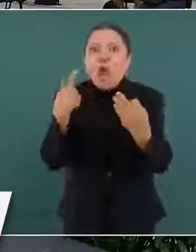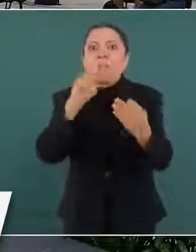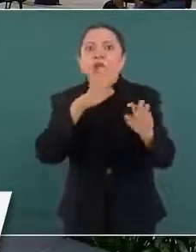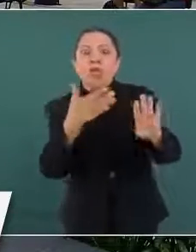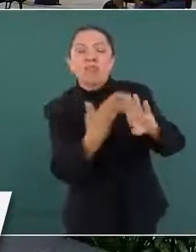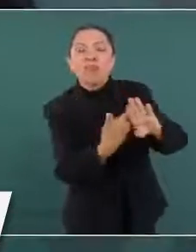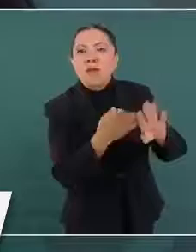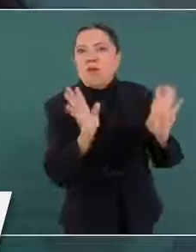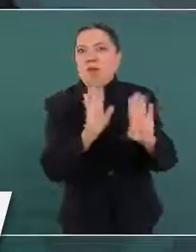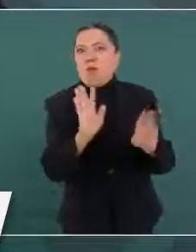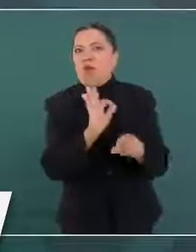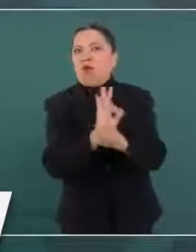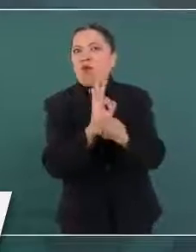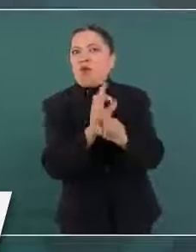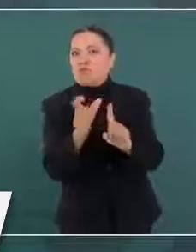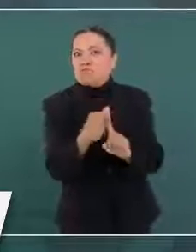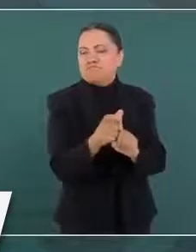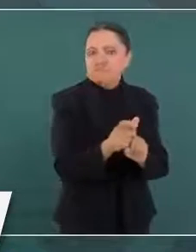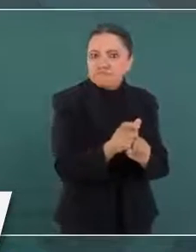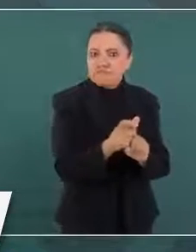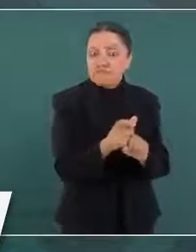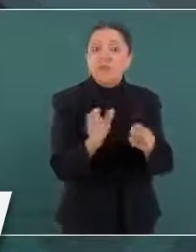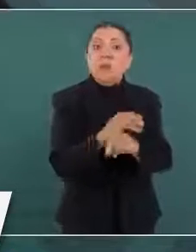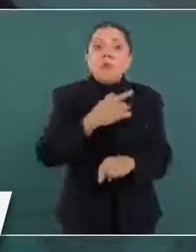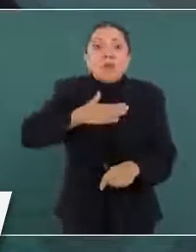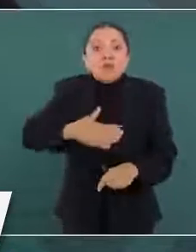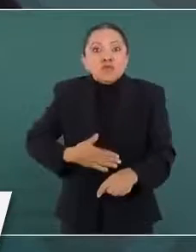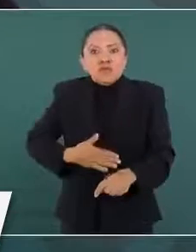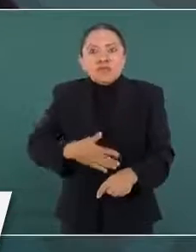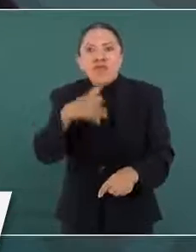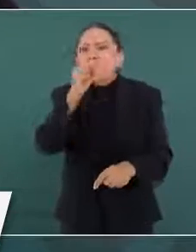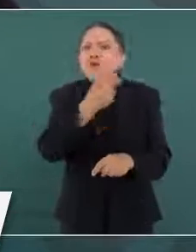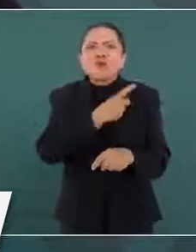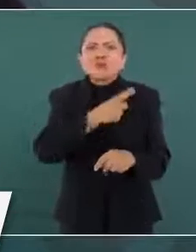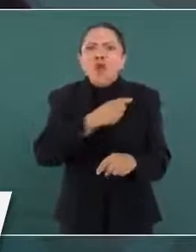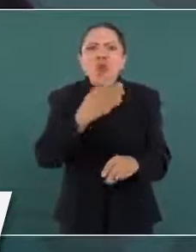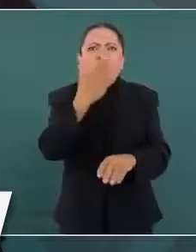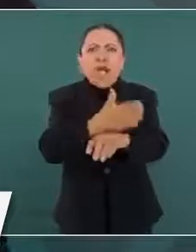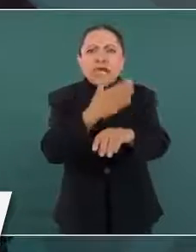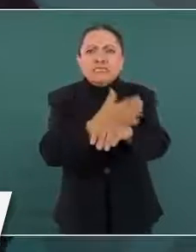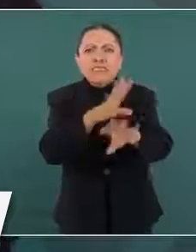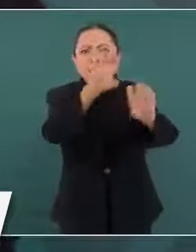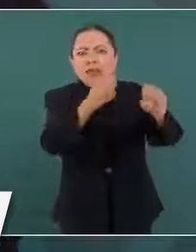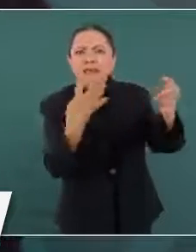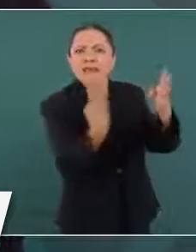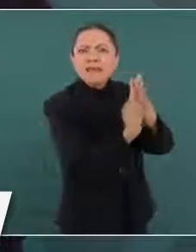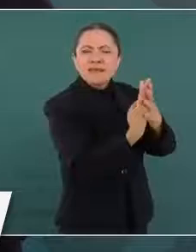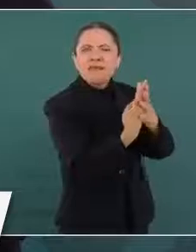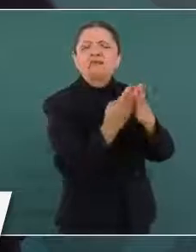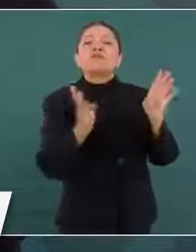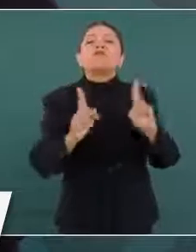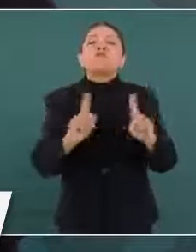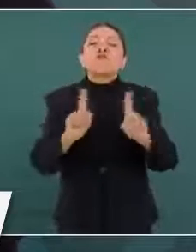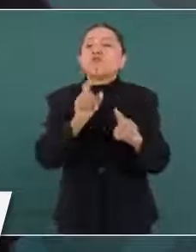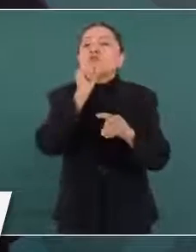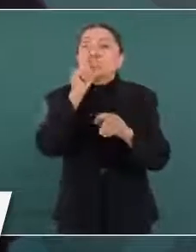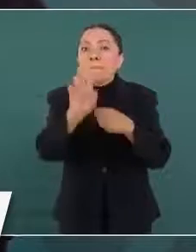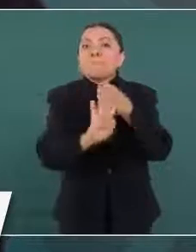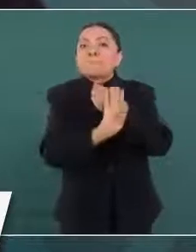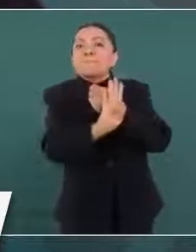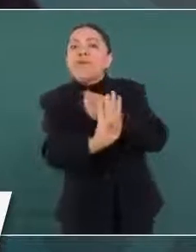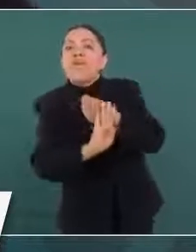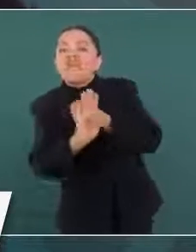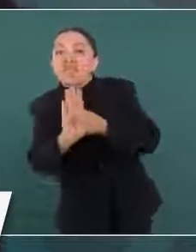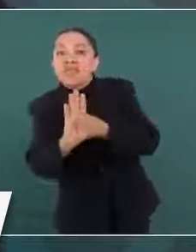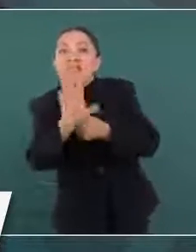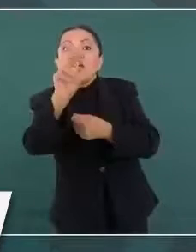no sólo es castigar, meter a la cárcel, es prevenir que